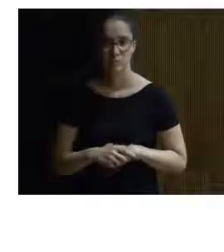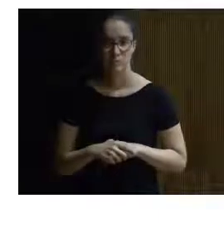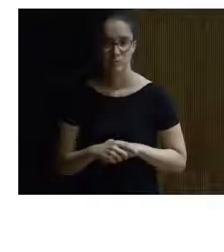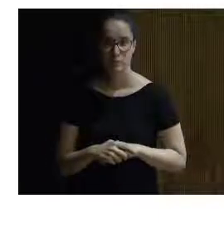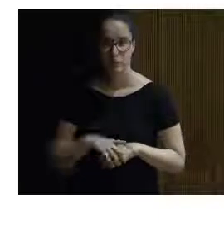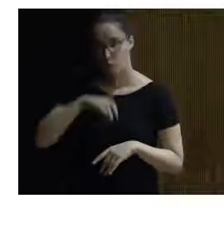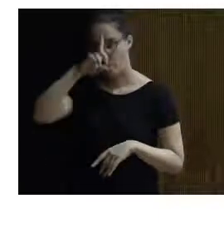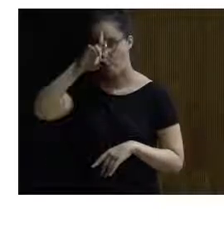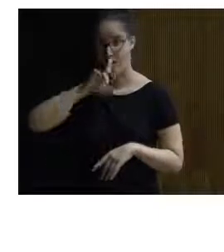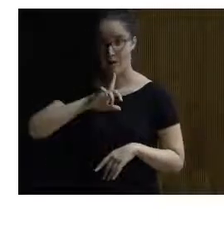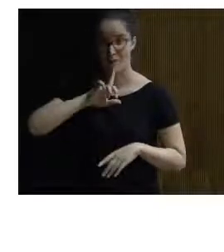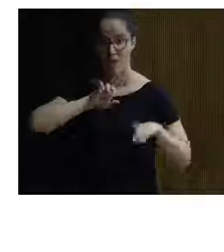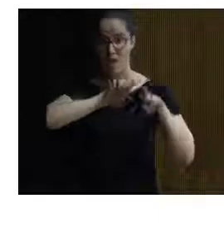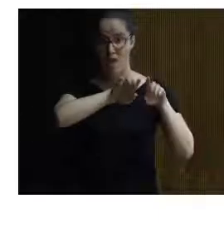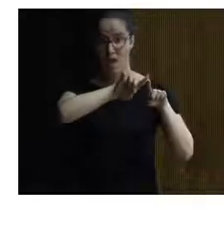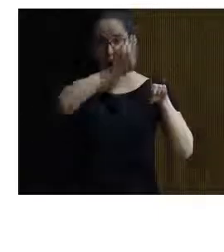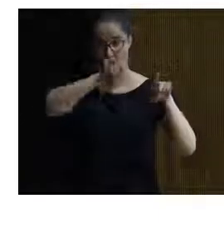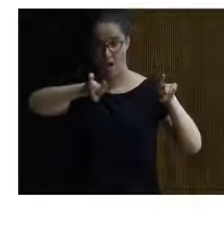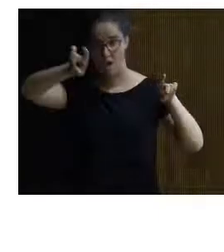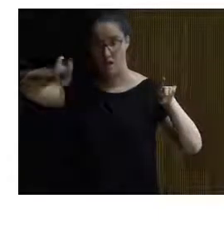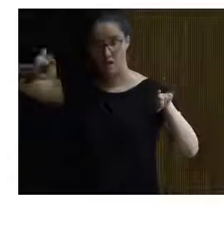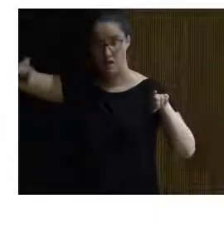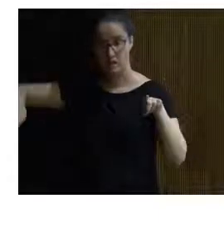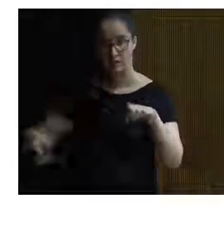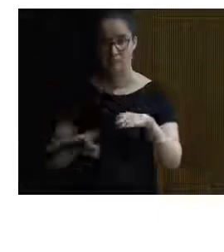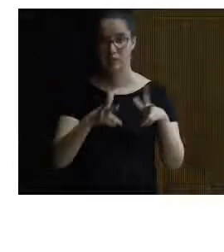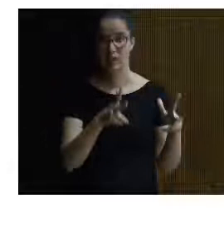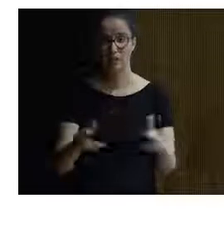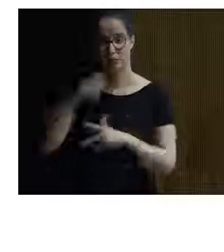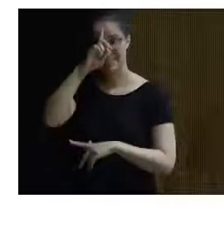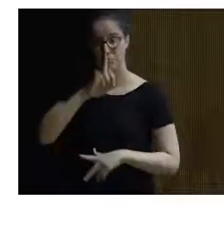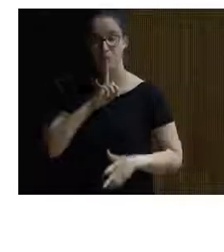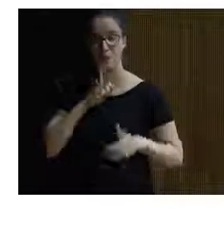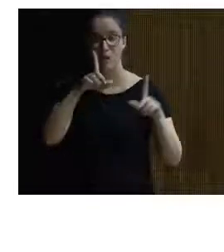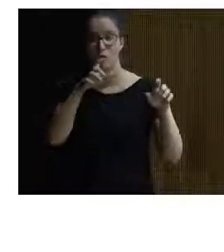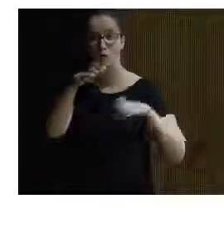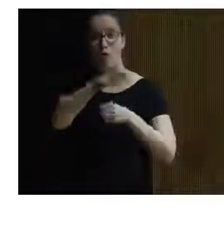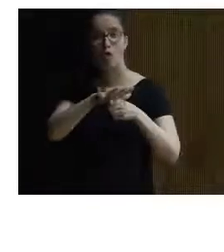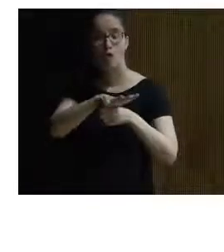Un perfil de la etapa, los alojamientos recomendados y una galería de imágenes con las fotos recomendadas de la zona.